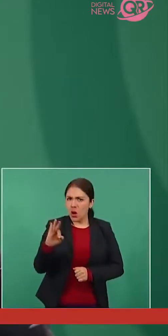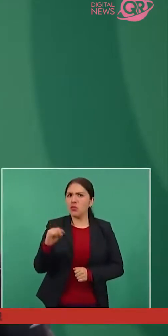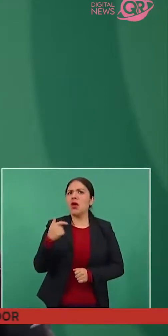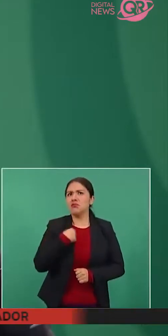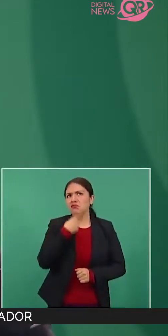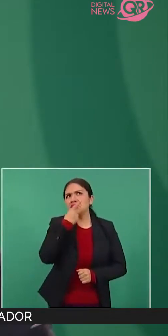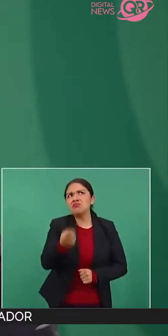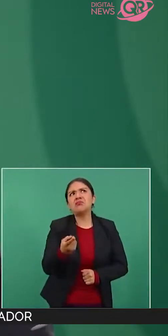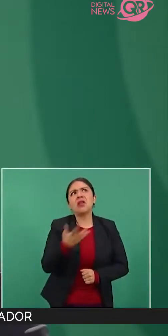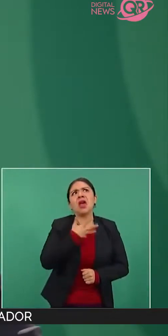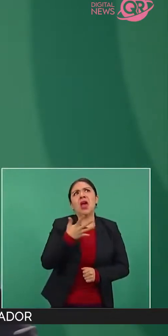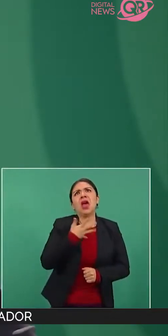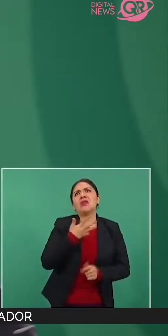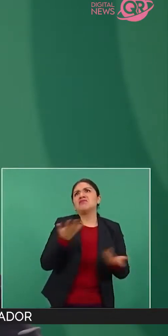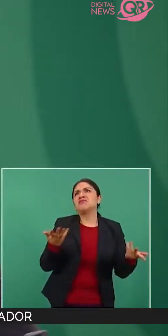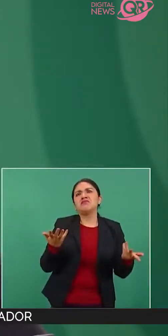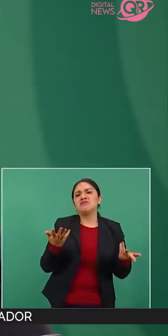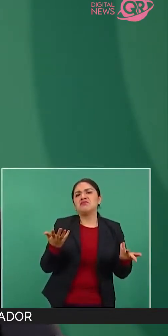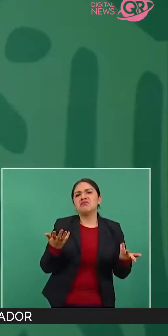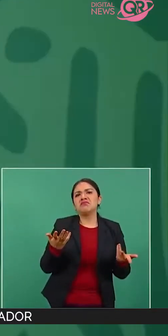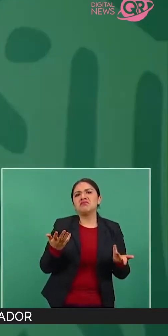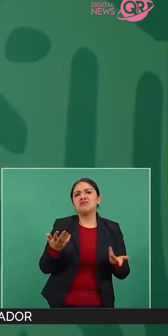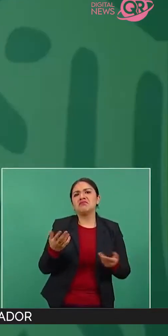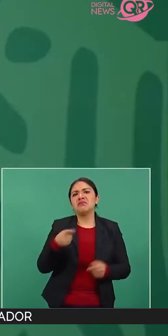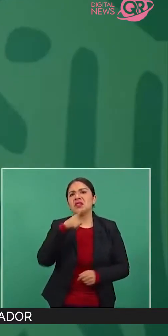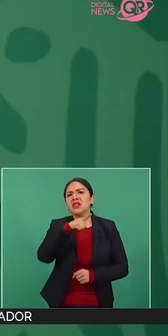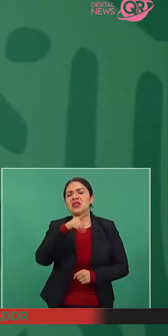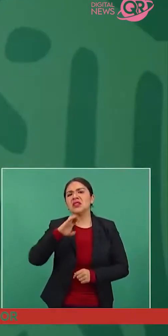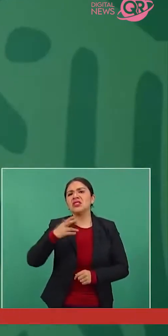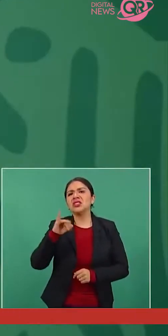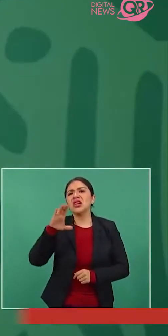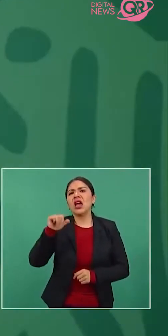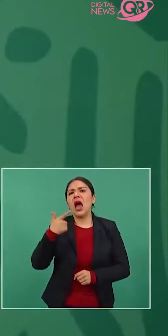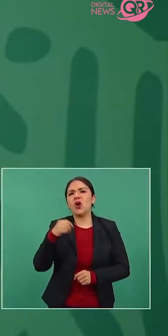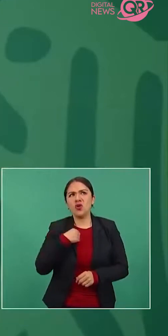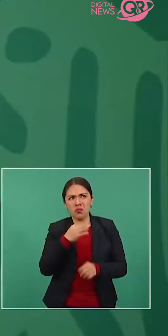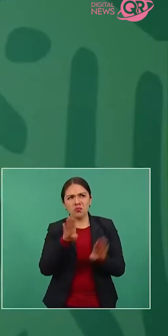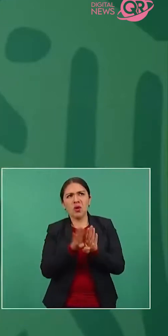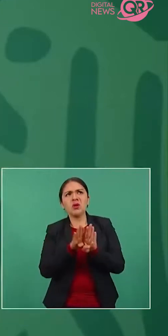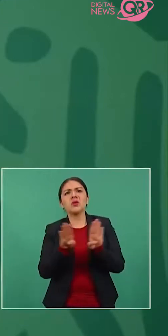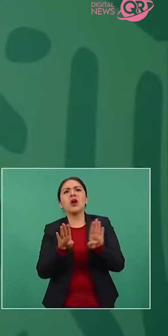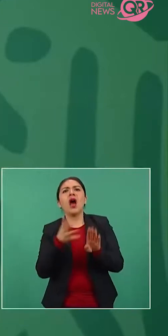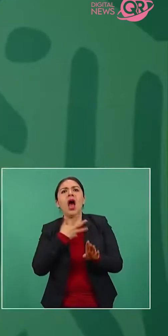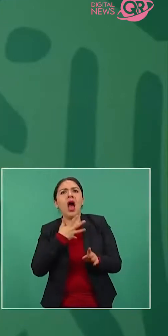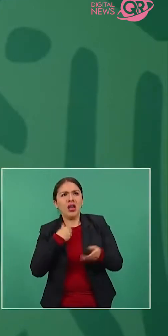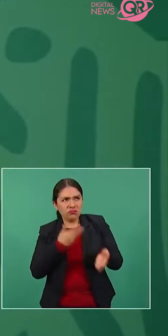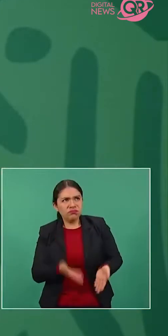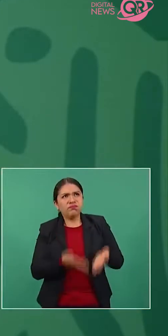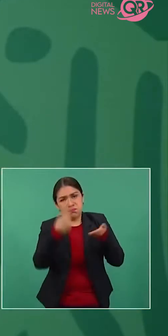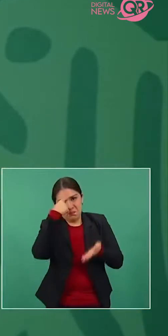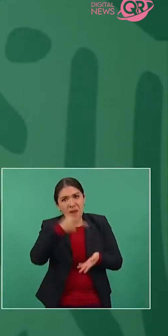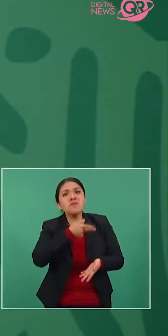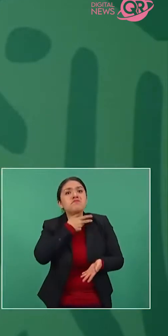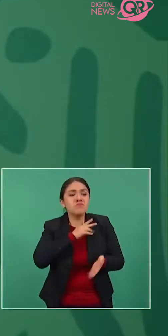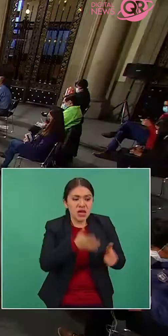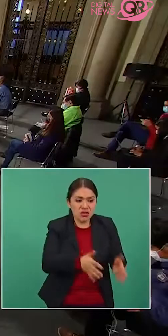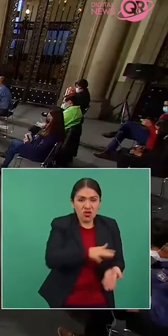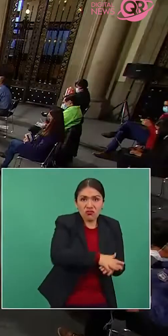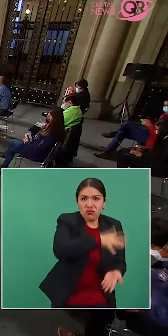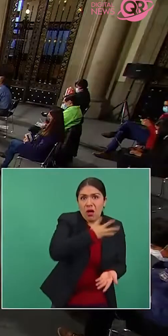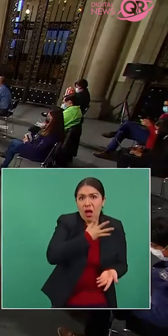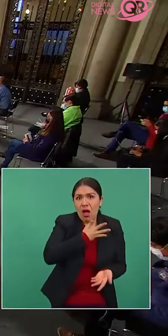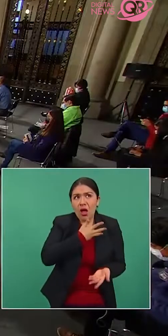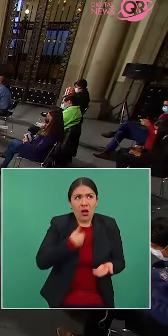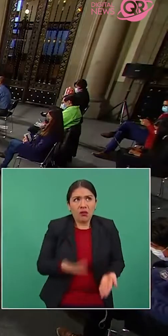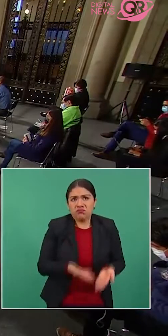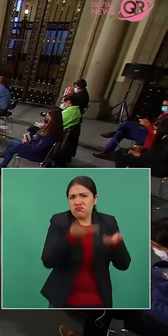El presidente López Obrador aseguró que la iniciativa sobre la Ley de Ingresos y Presupuestos de 2022 que envió al Congreso es lo que le conviene al país,